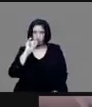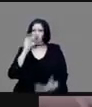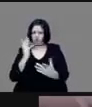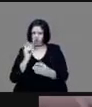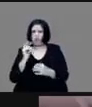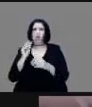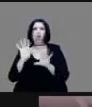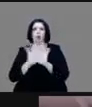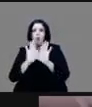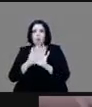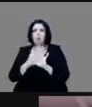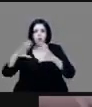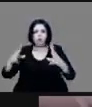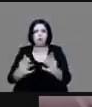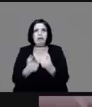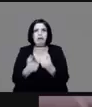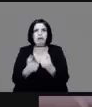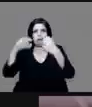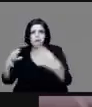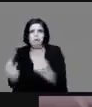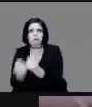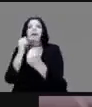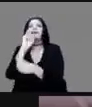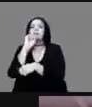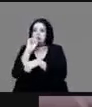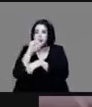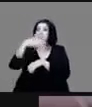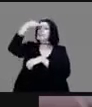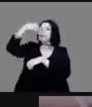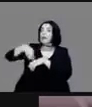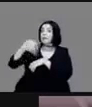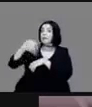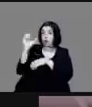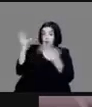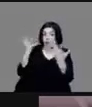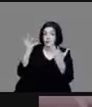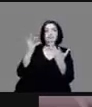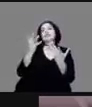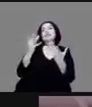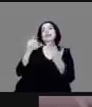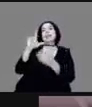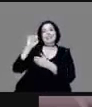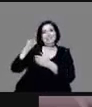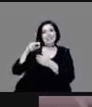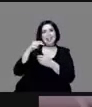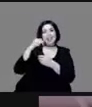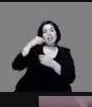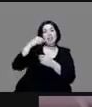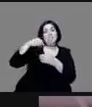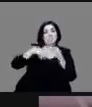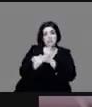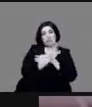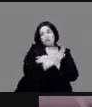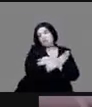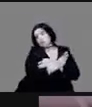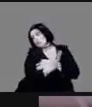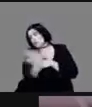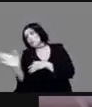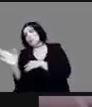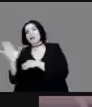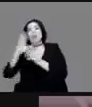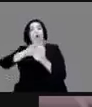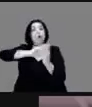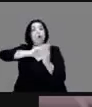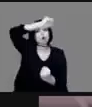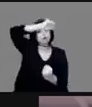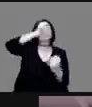sí también sabemos que cuando se construye la línea que justo va al metro constitución que atraviesa también parte de Iztacal Iztacalapa hubo